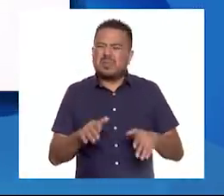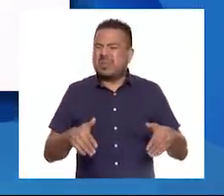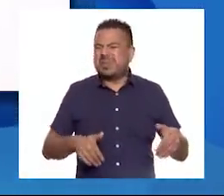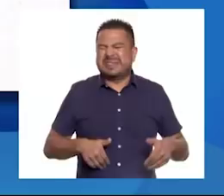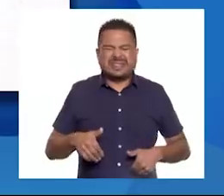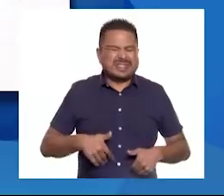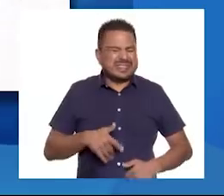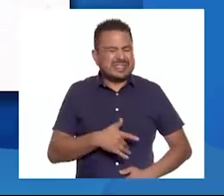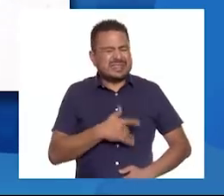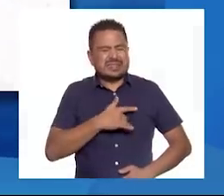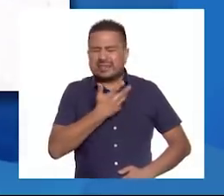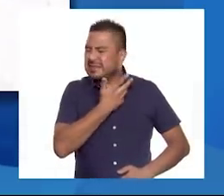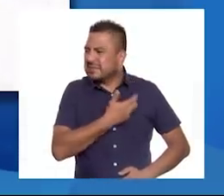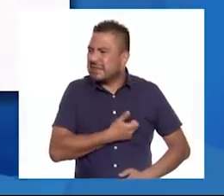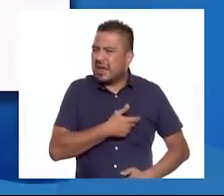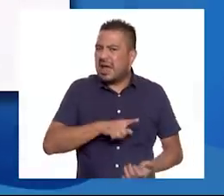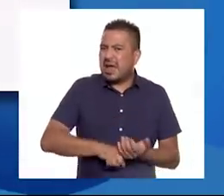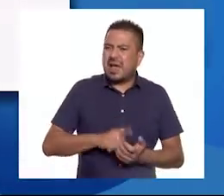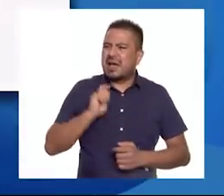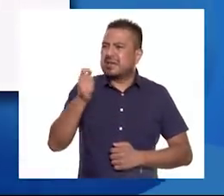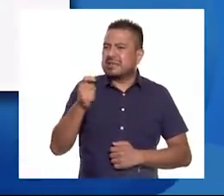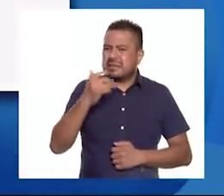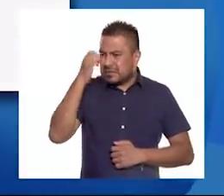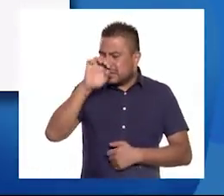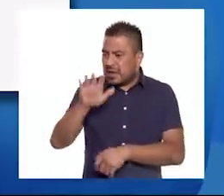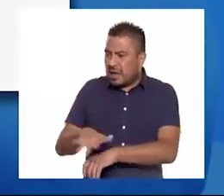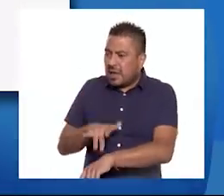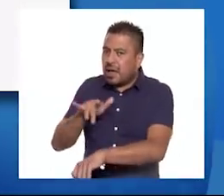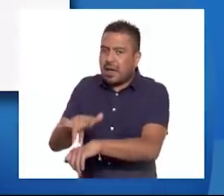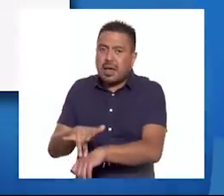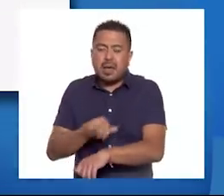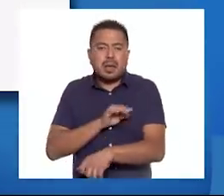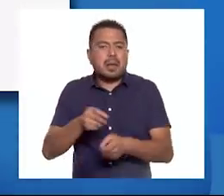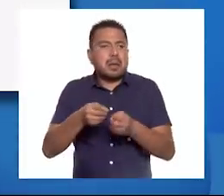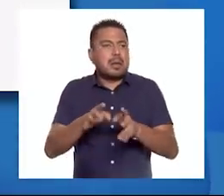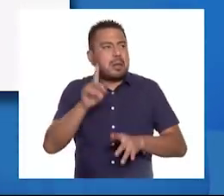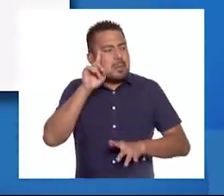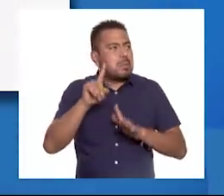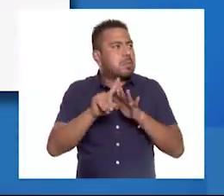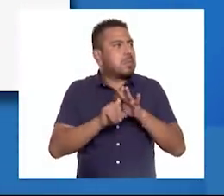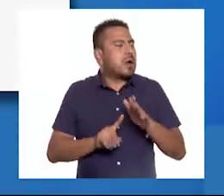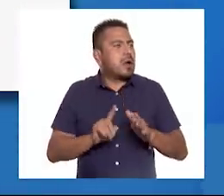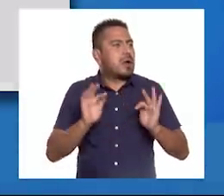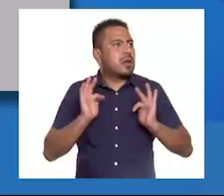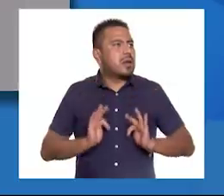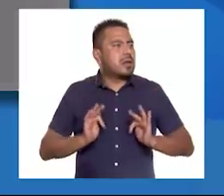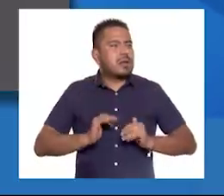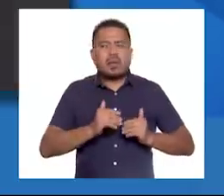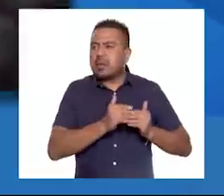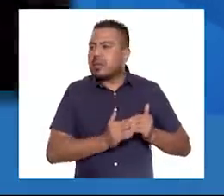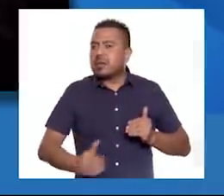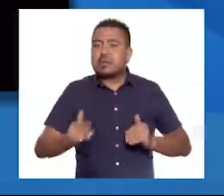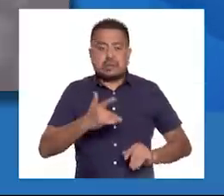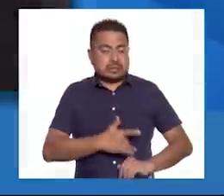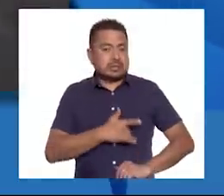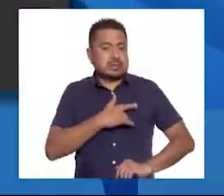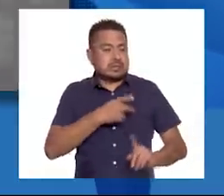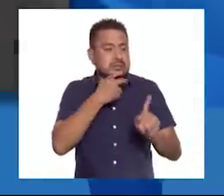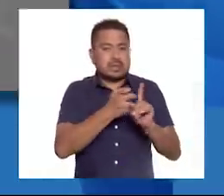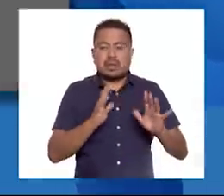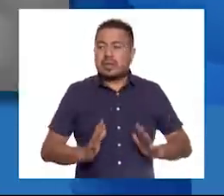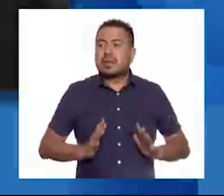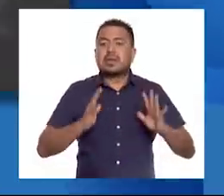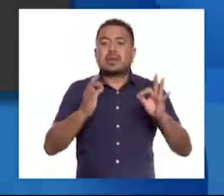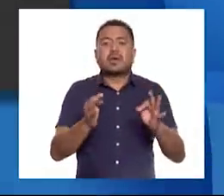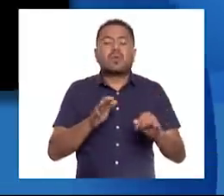Nos sentimos a disgusto con aquello que estamos experimentando y perdemos la tranquilidad momentáneamente. Esta sensación surge en